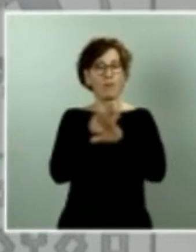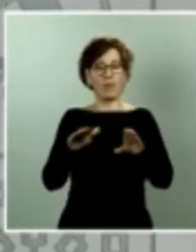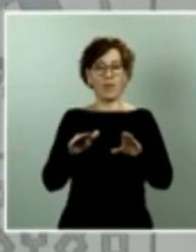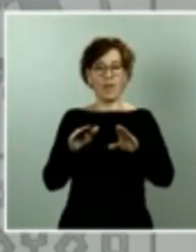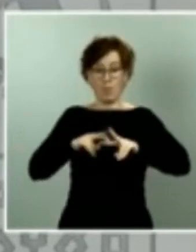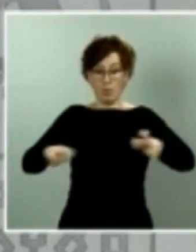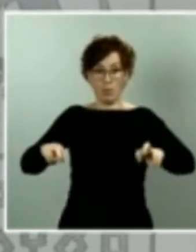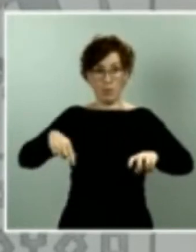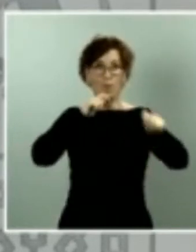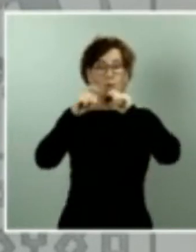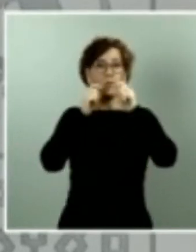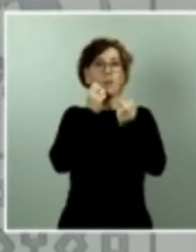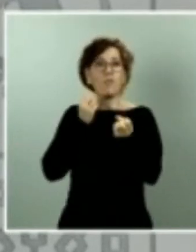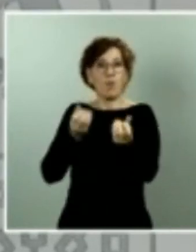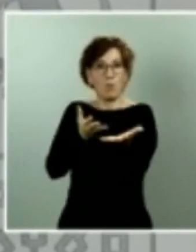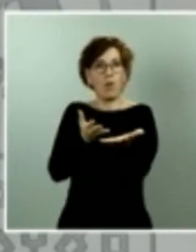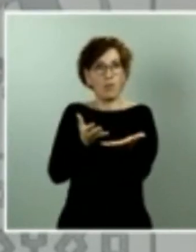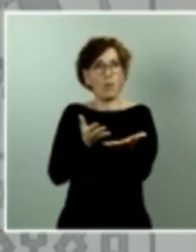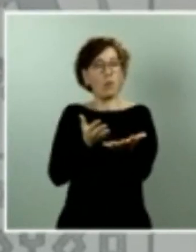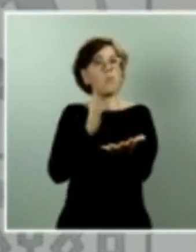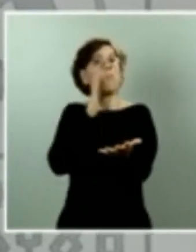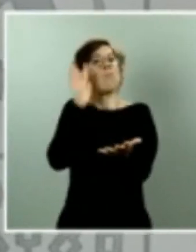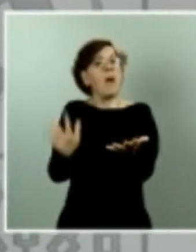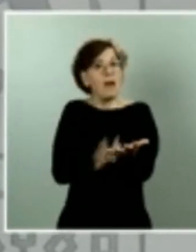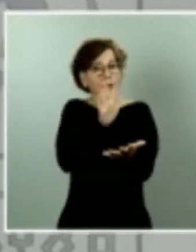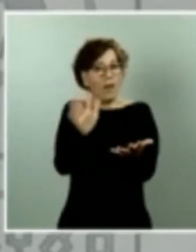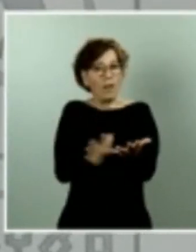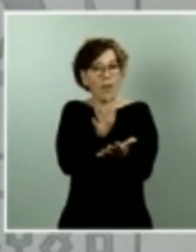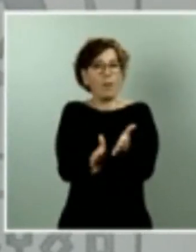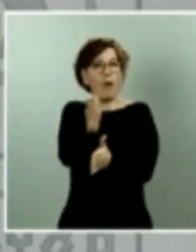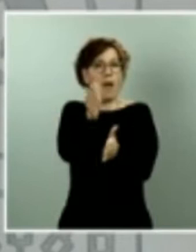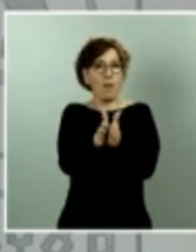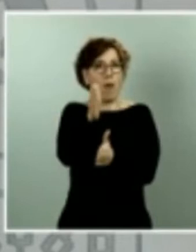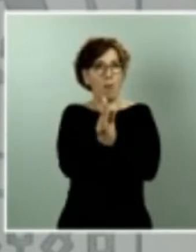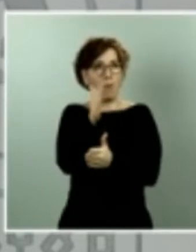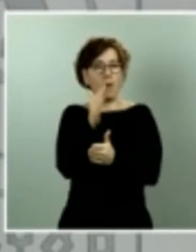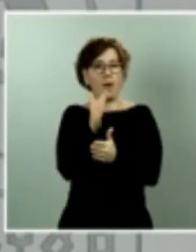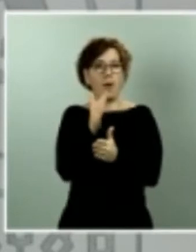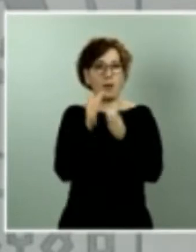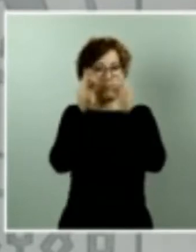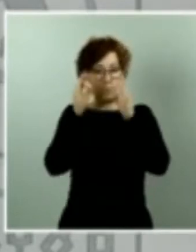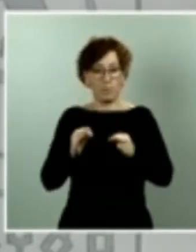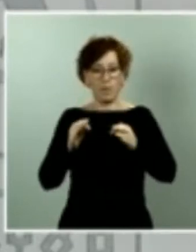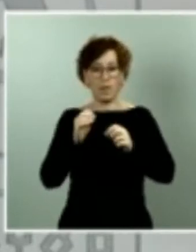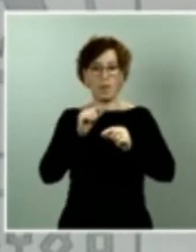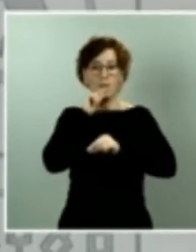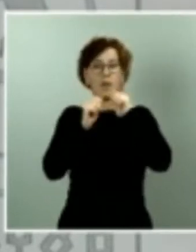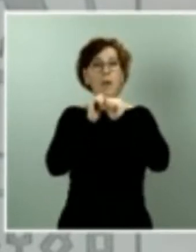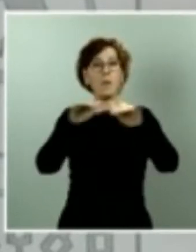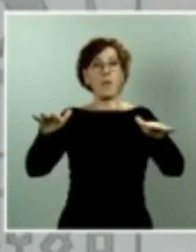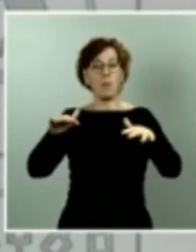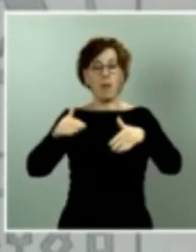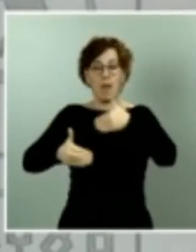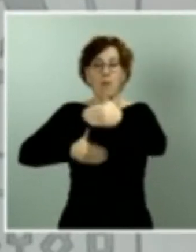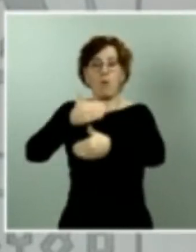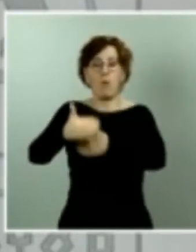parece confirmarse. La evolución de la epidemia va por donde esperábamos todos que fuera,